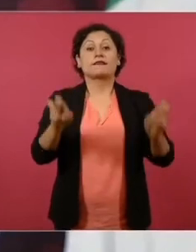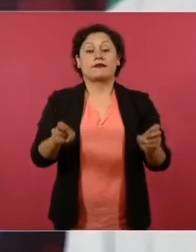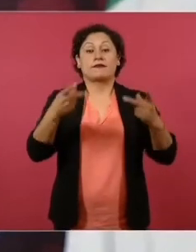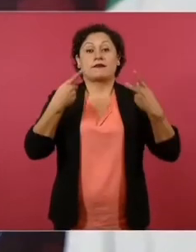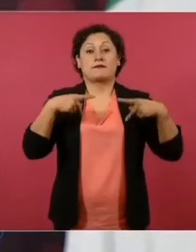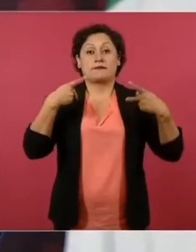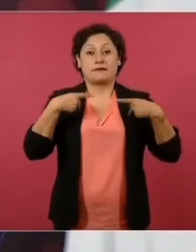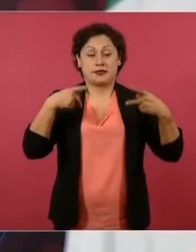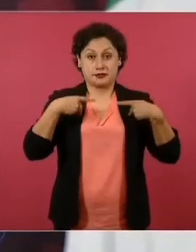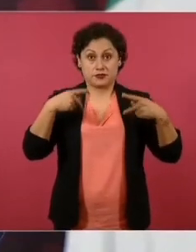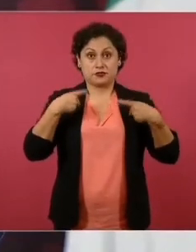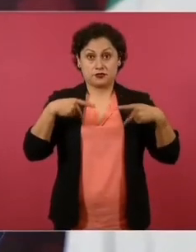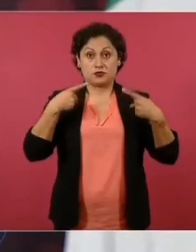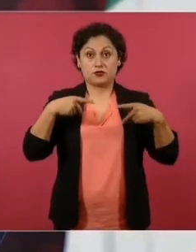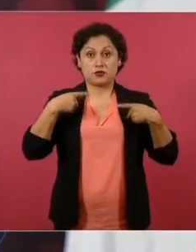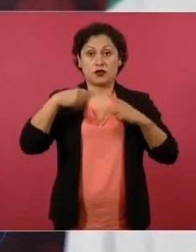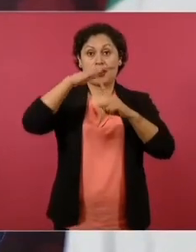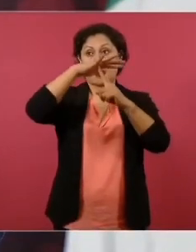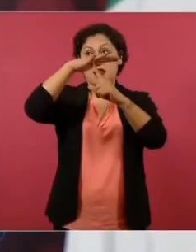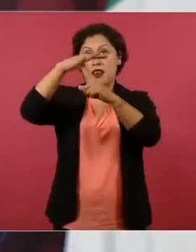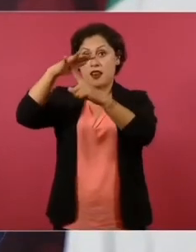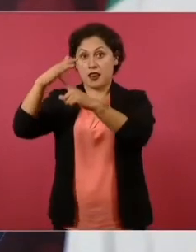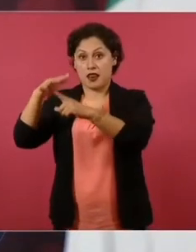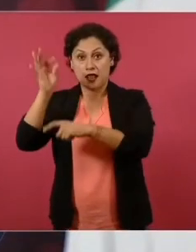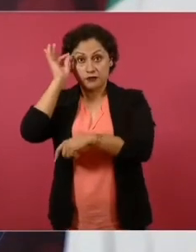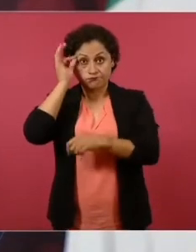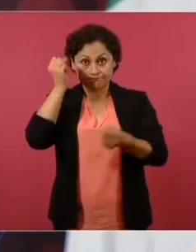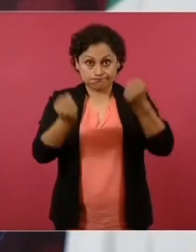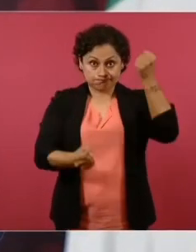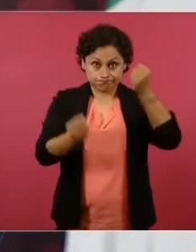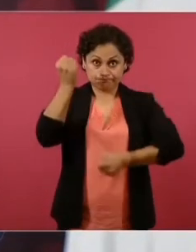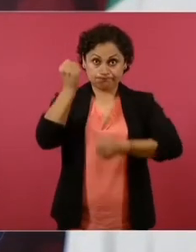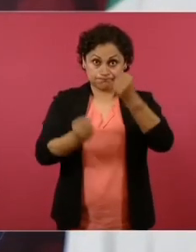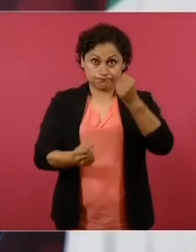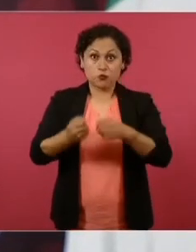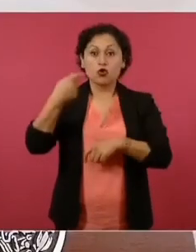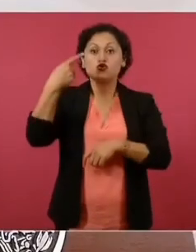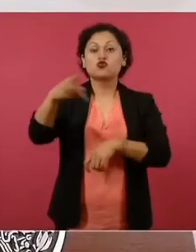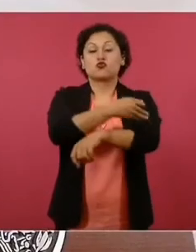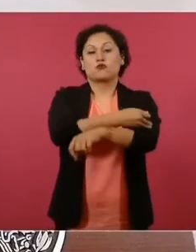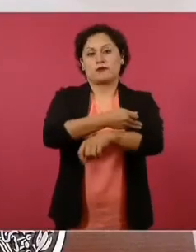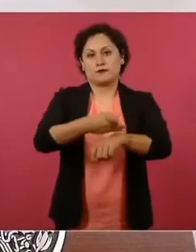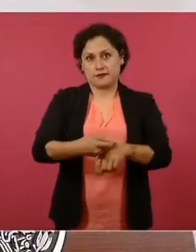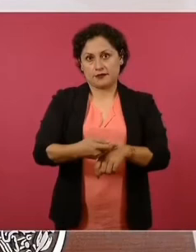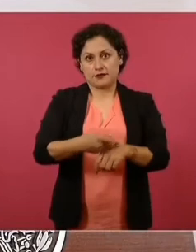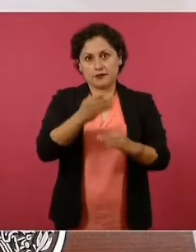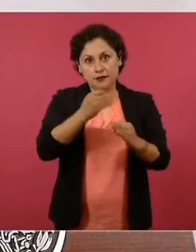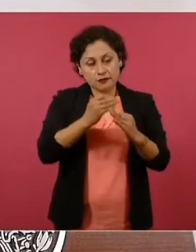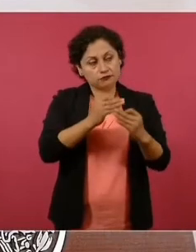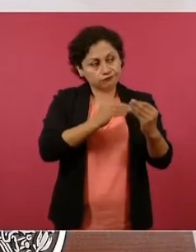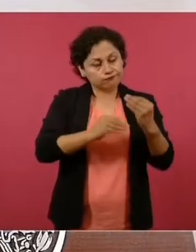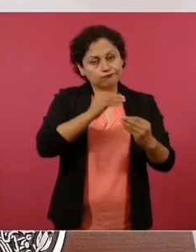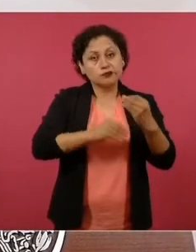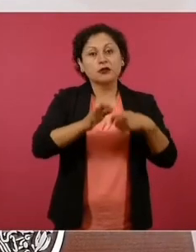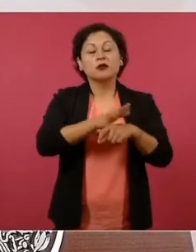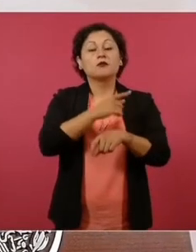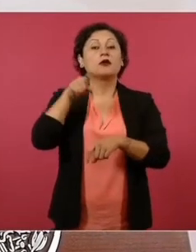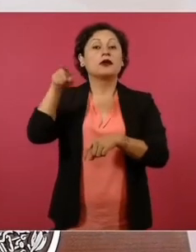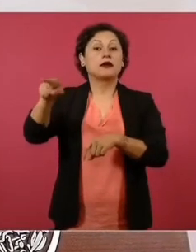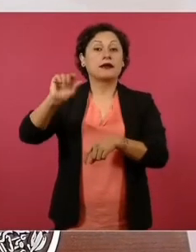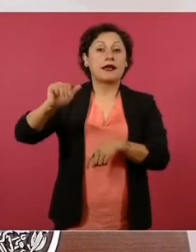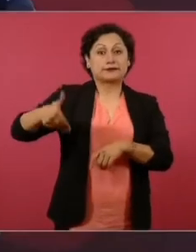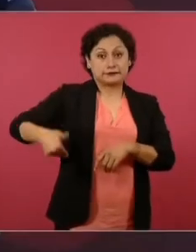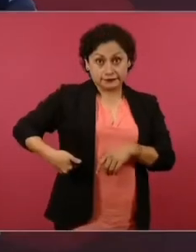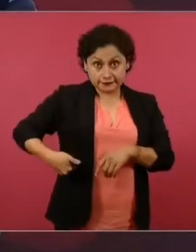pilotos de un helicóptero que tuvo un accidente, más que